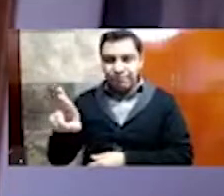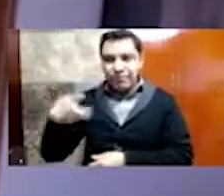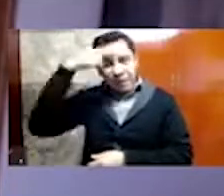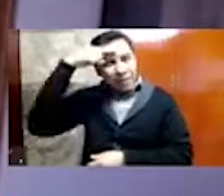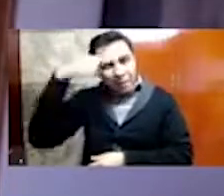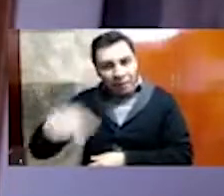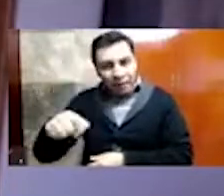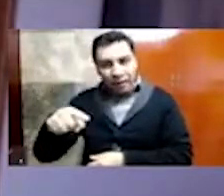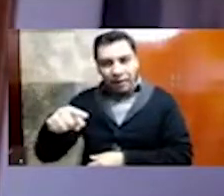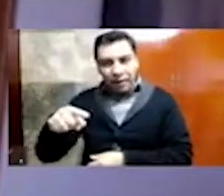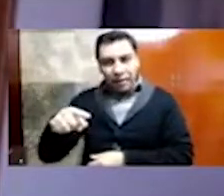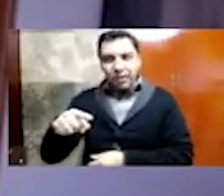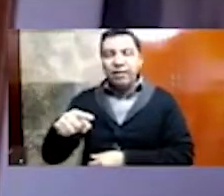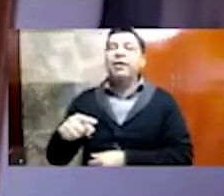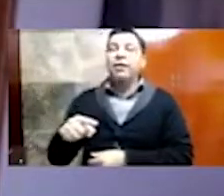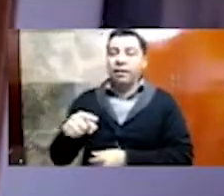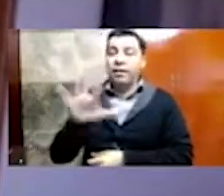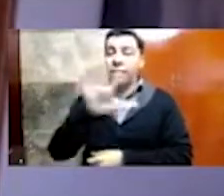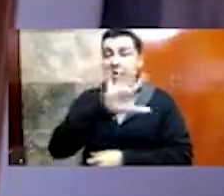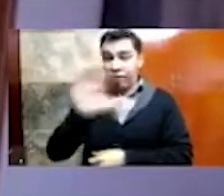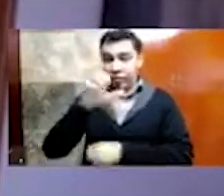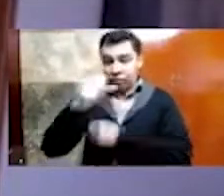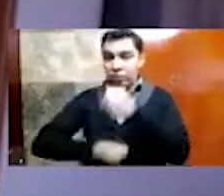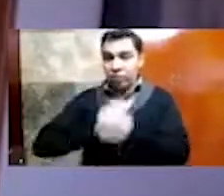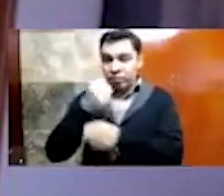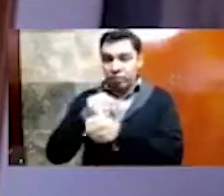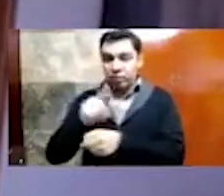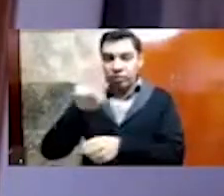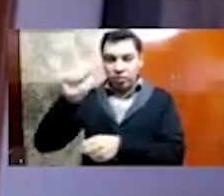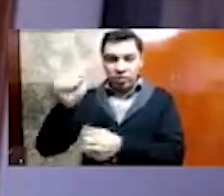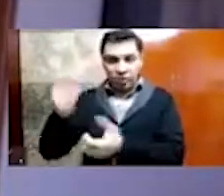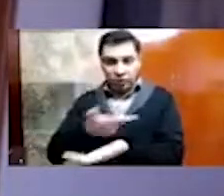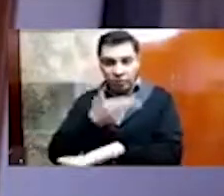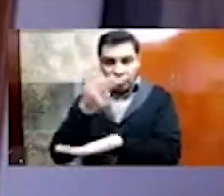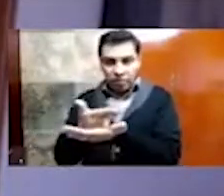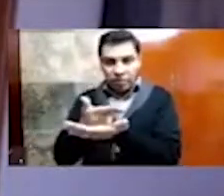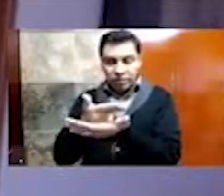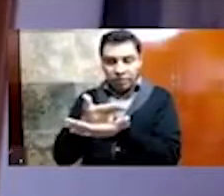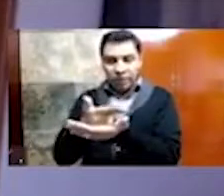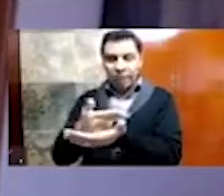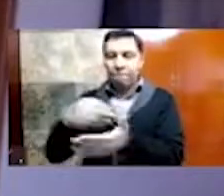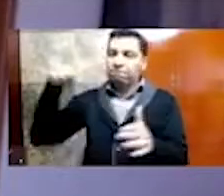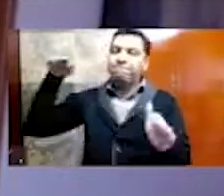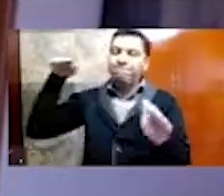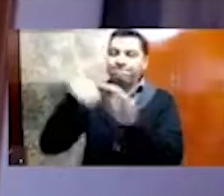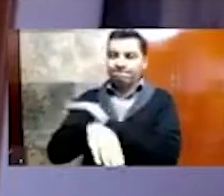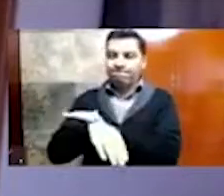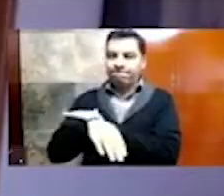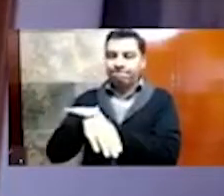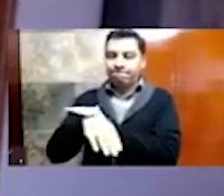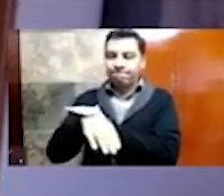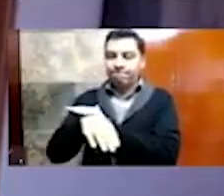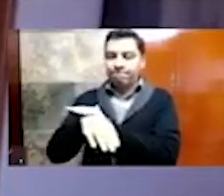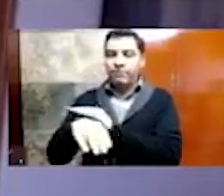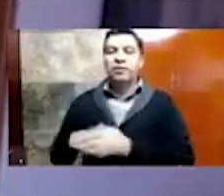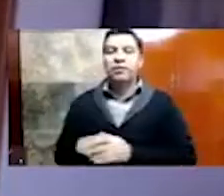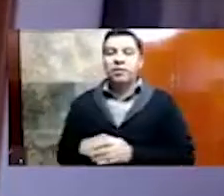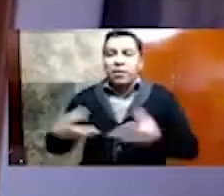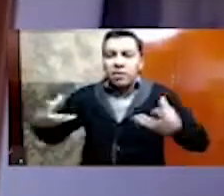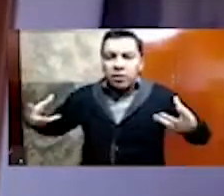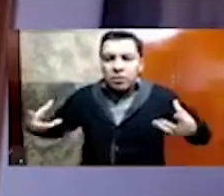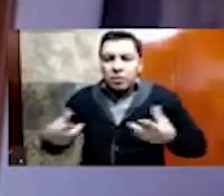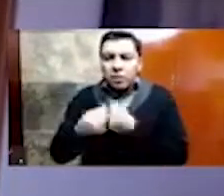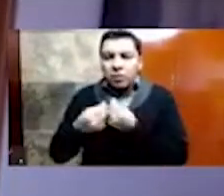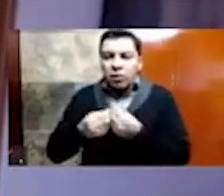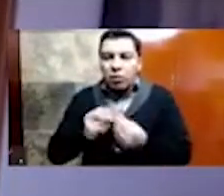años de lo que hemos llamado la caída de México Tenochtitlán, y se van a conjuntar una serie de voces